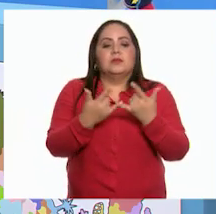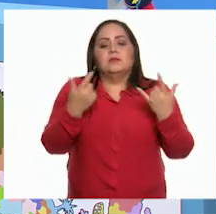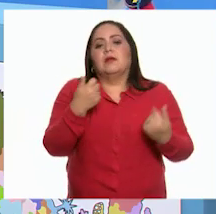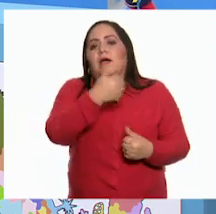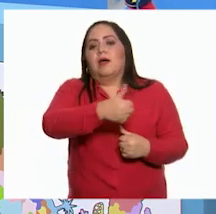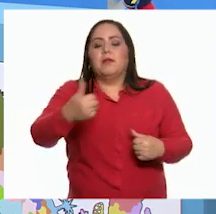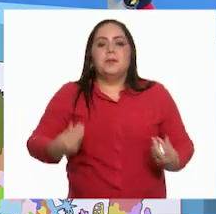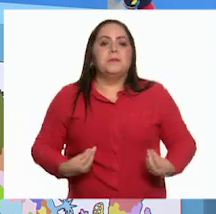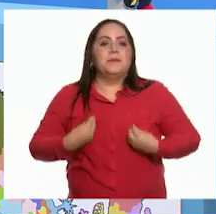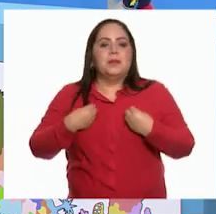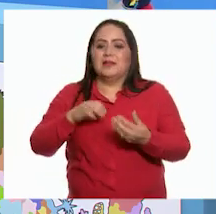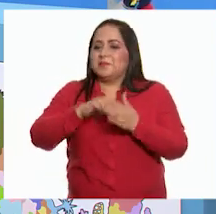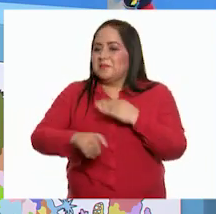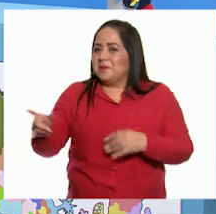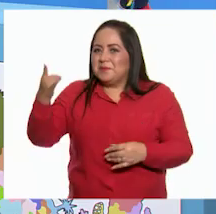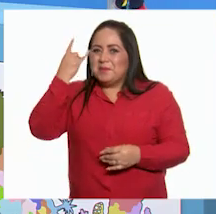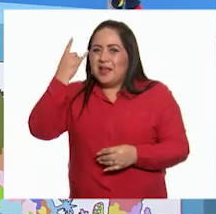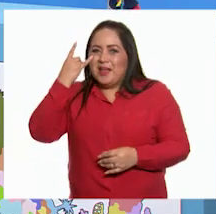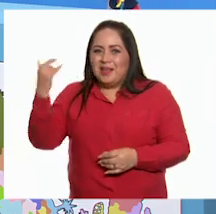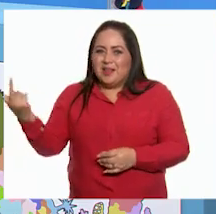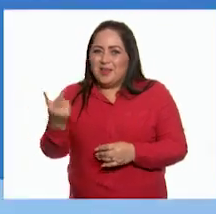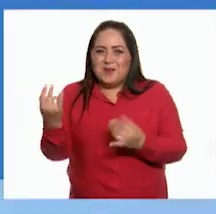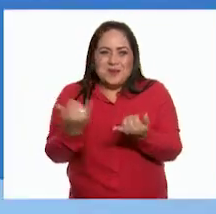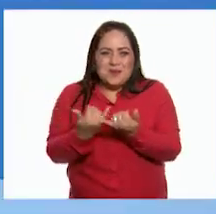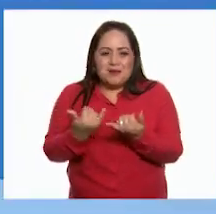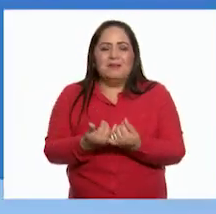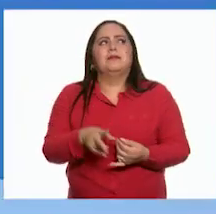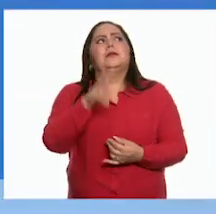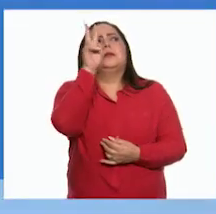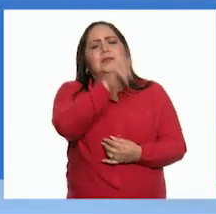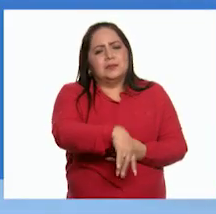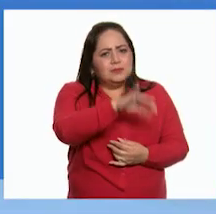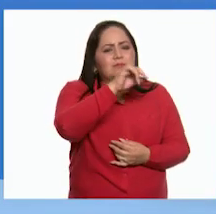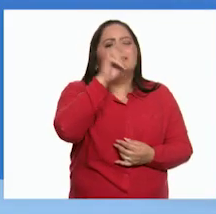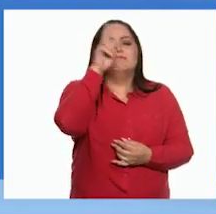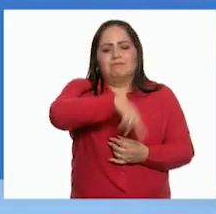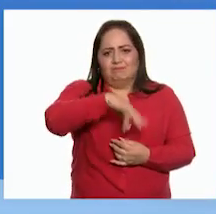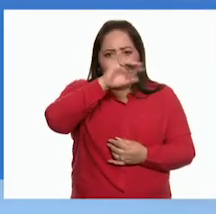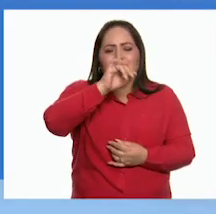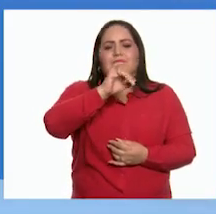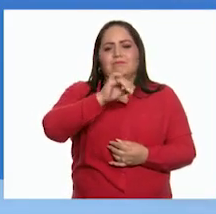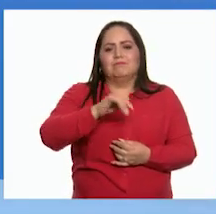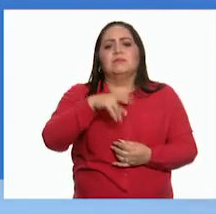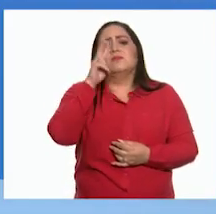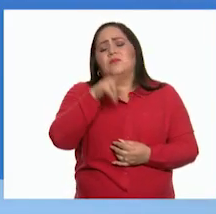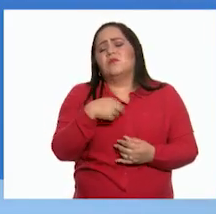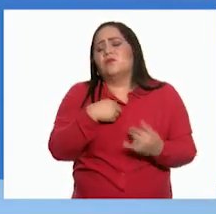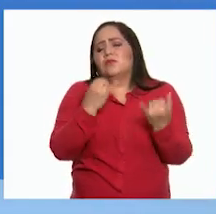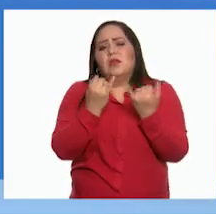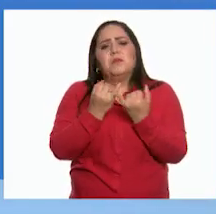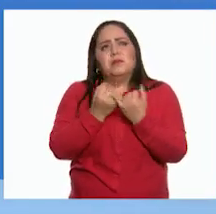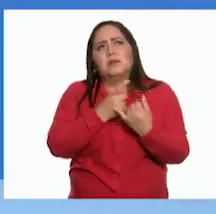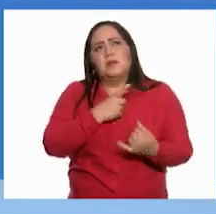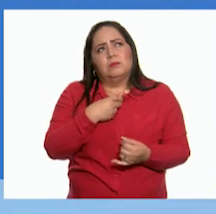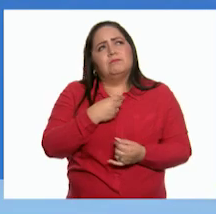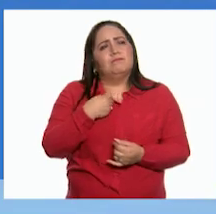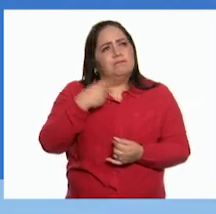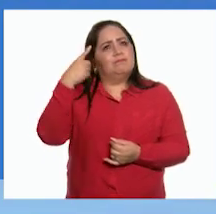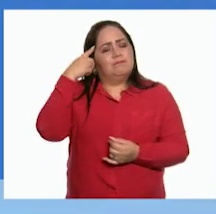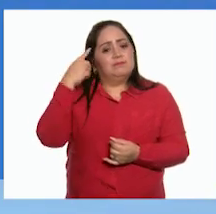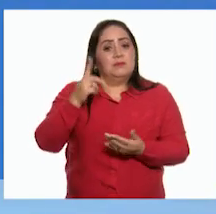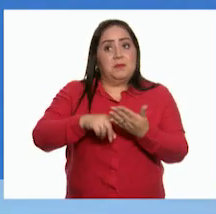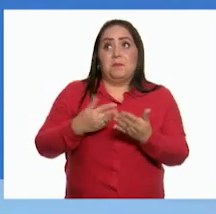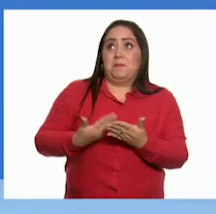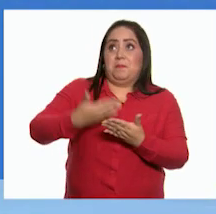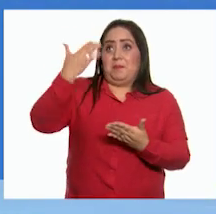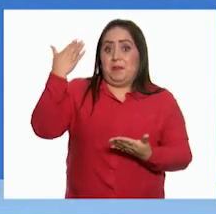vida Como la pirata contigo, Lolo Sí, así es Yo también debo reconocer que en